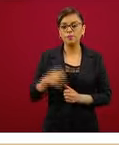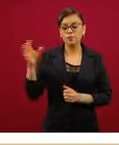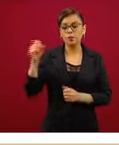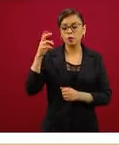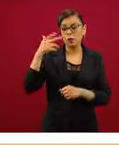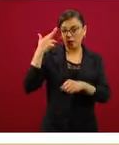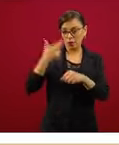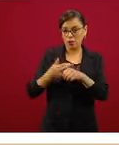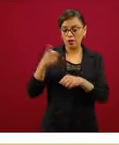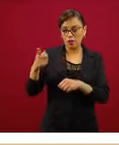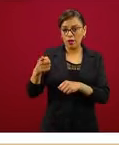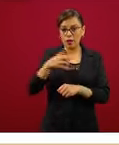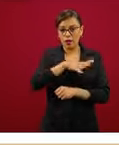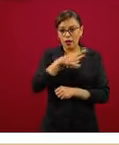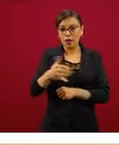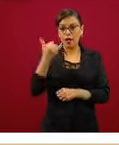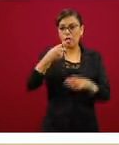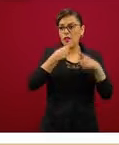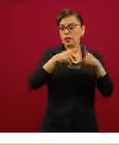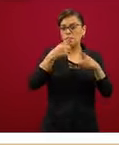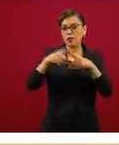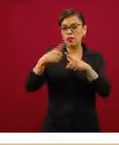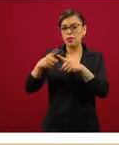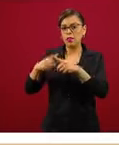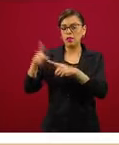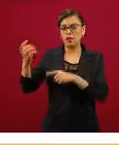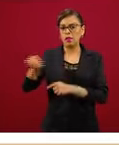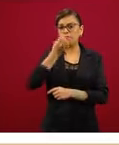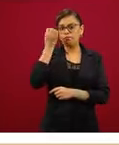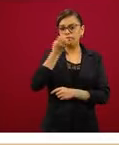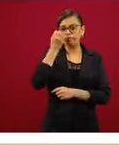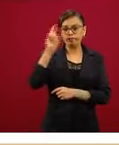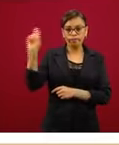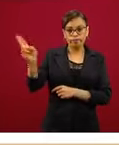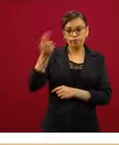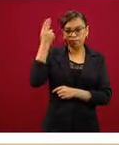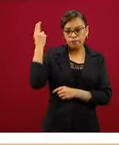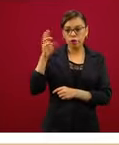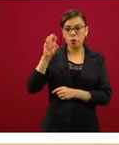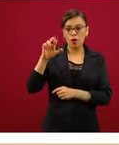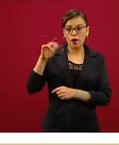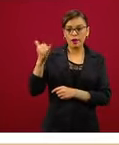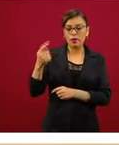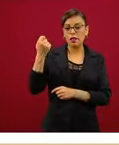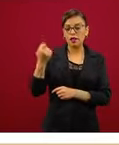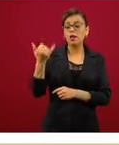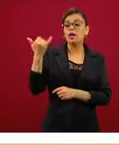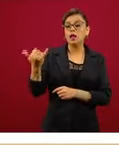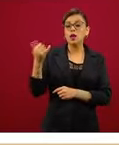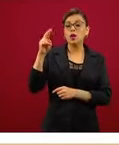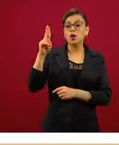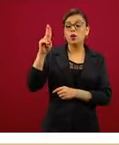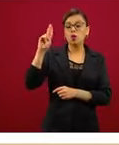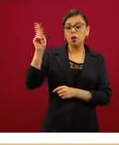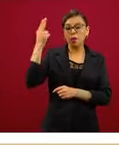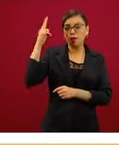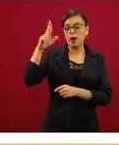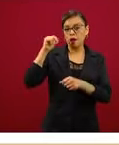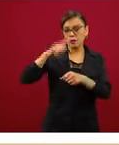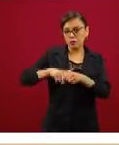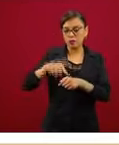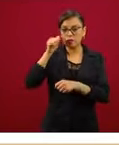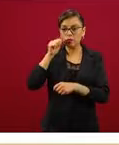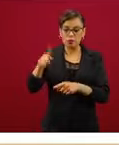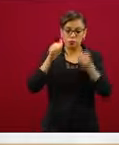y a los grupos académicos de los centros públicos CONACYT y de la Universidad Nacional que acompañan la asesoría